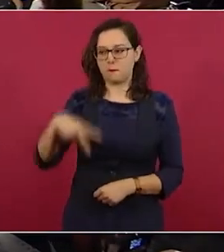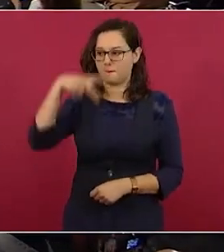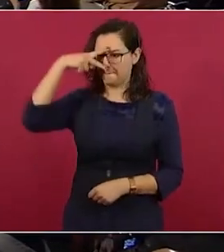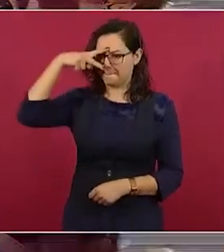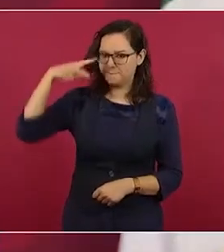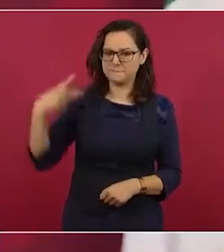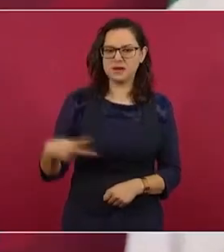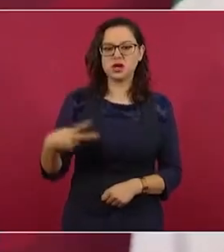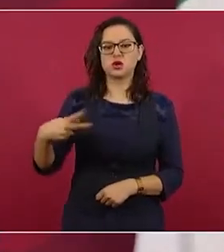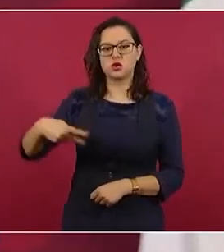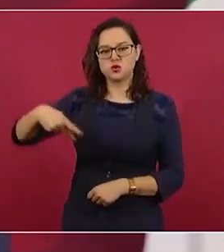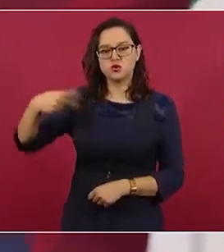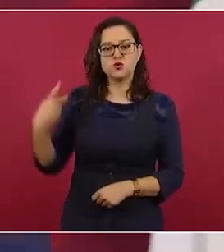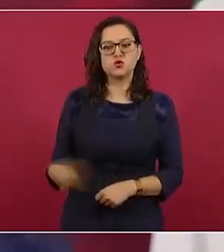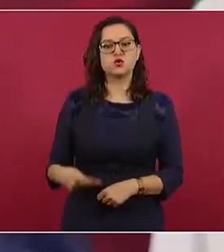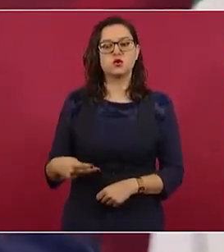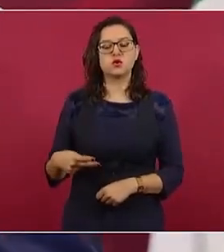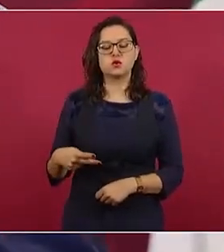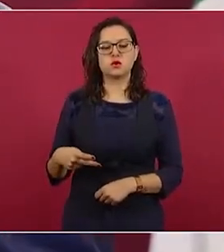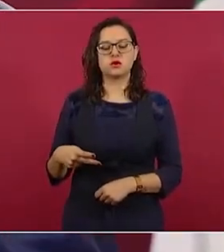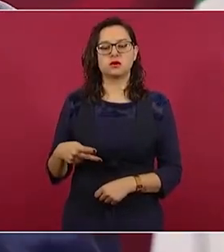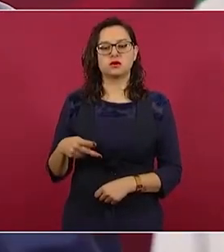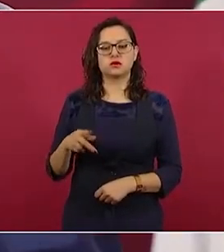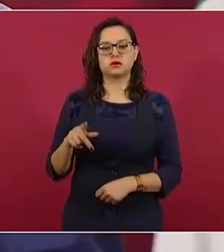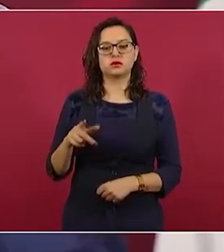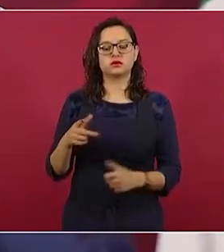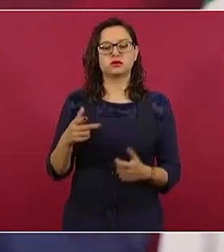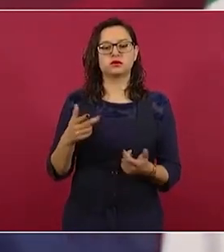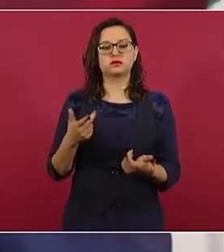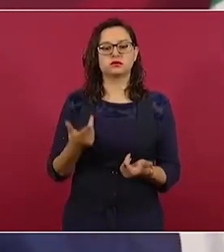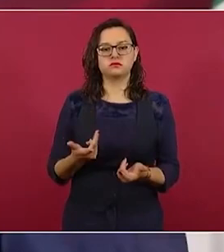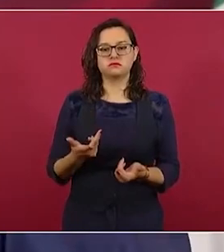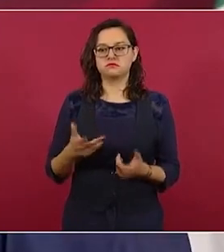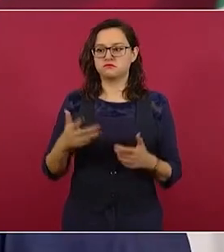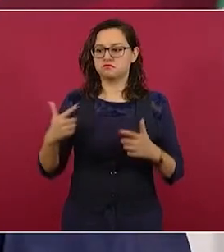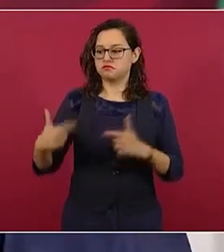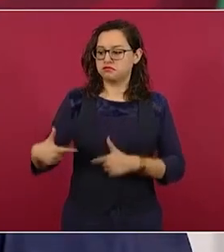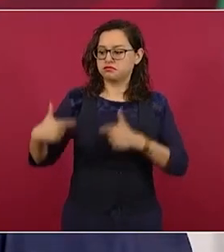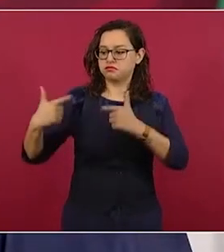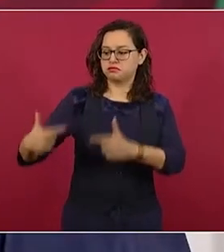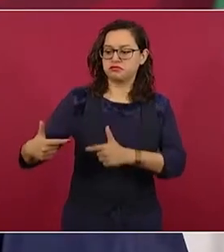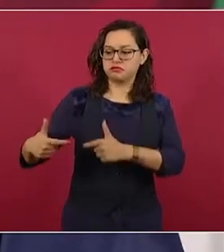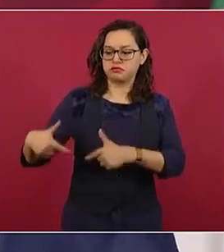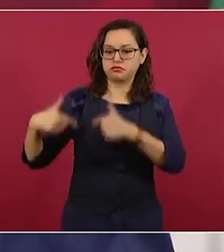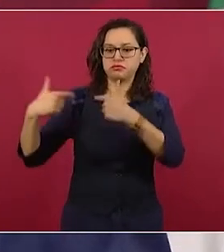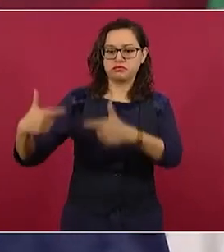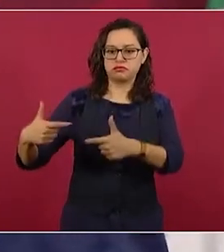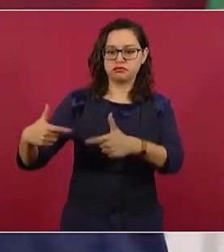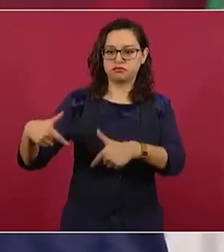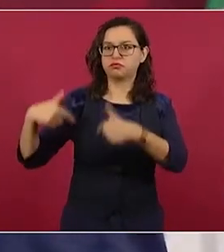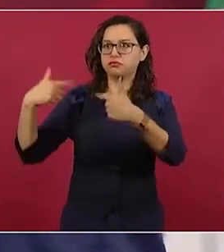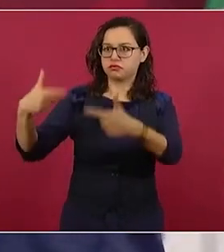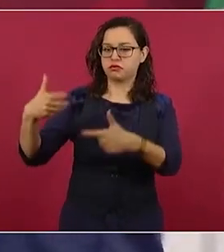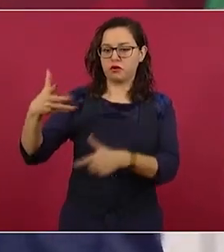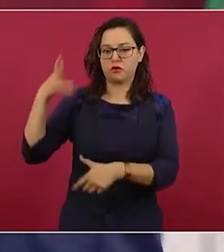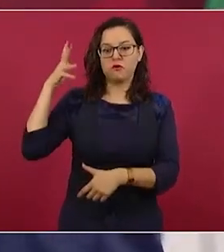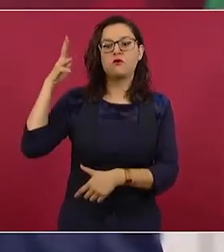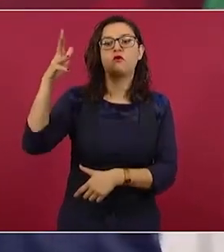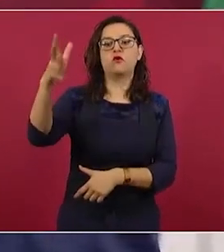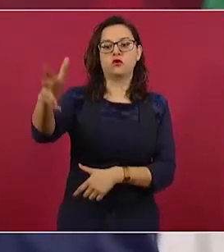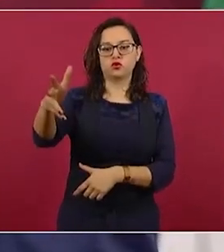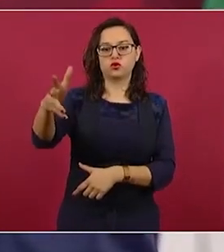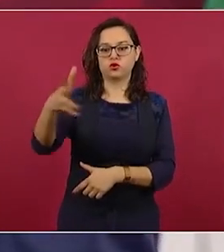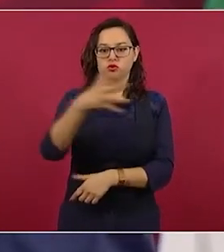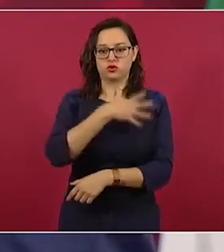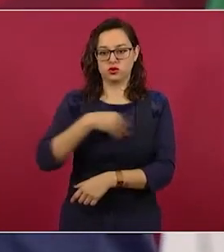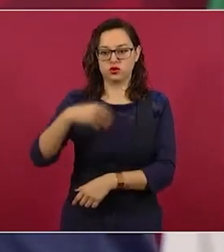de nuestra generación y de las generaciones futuras, de